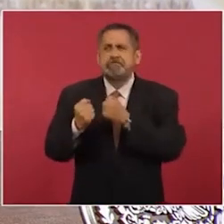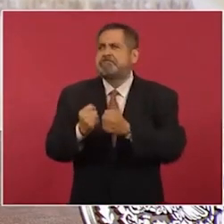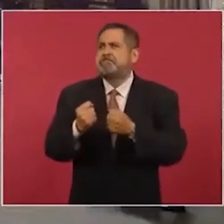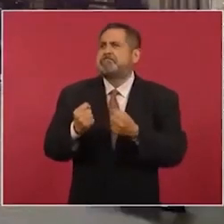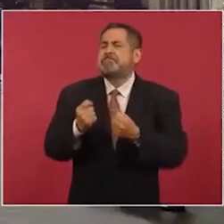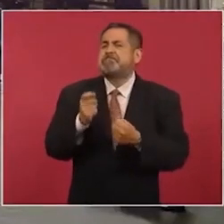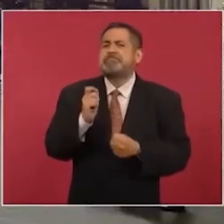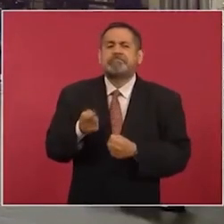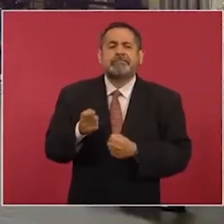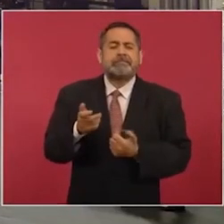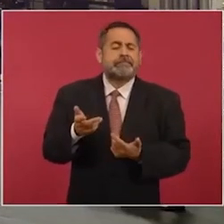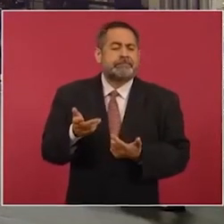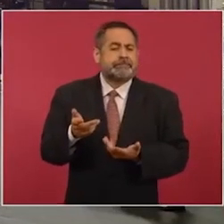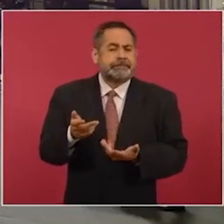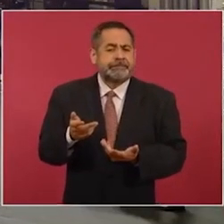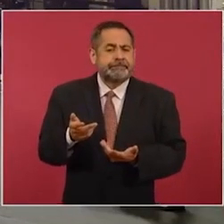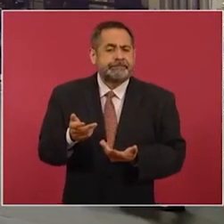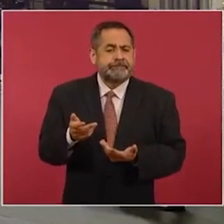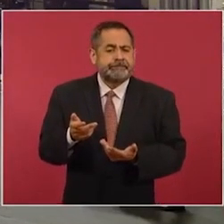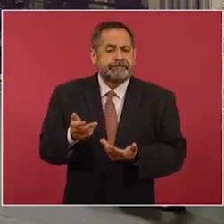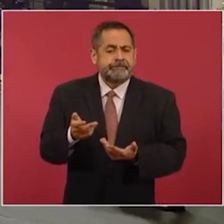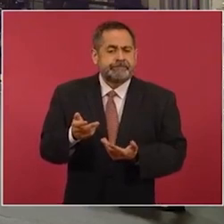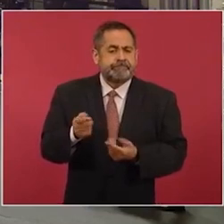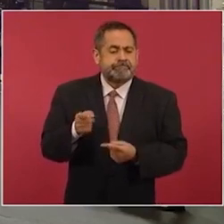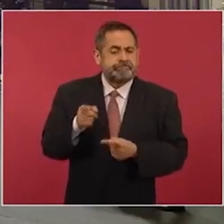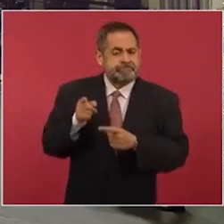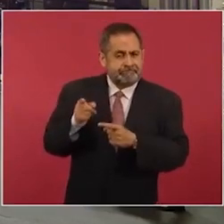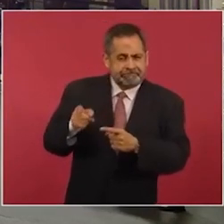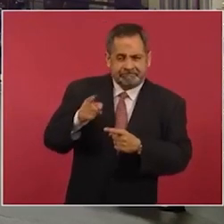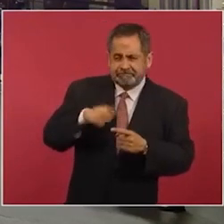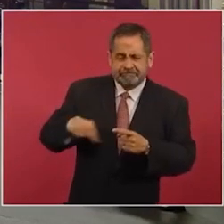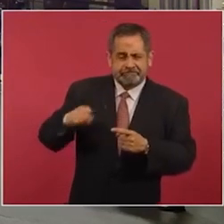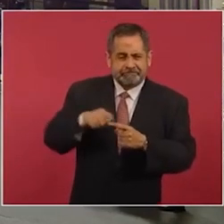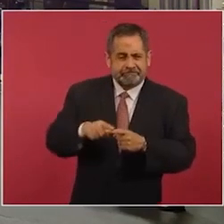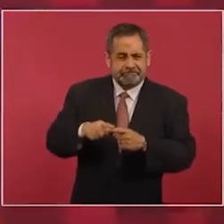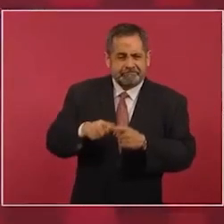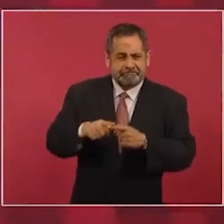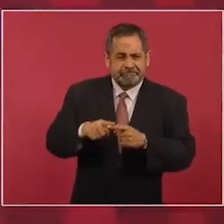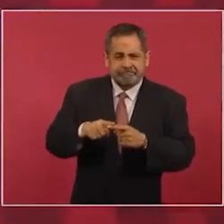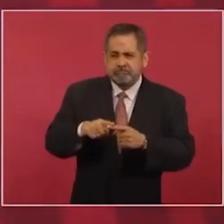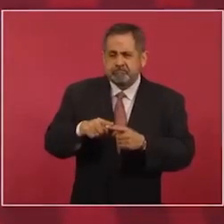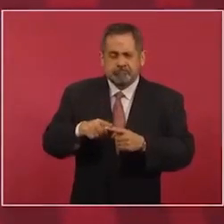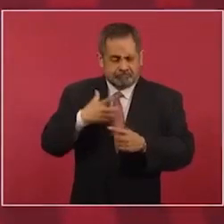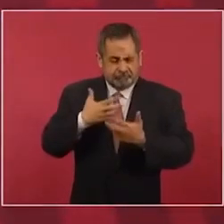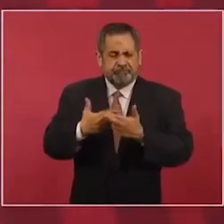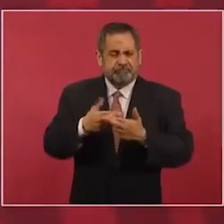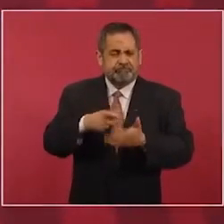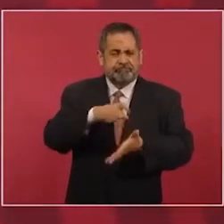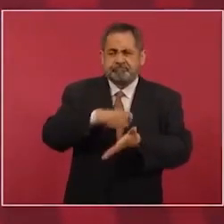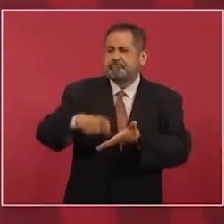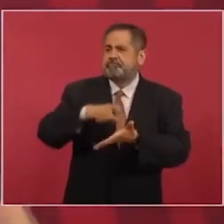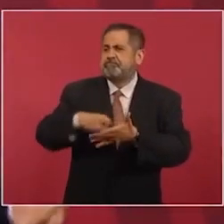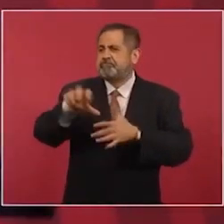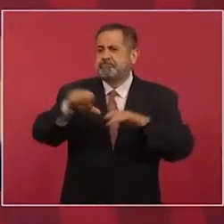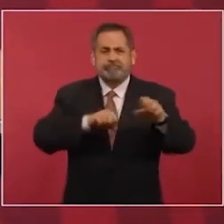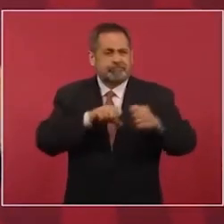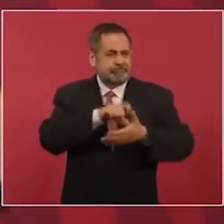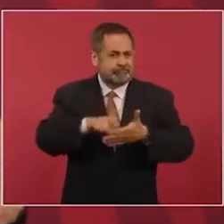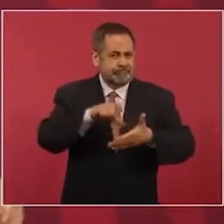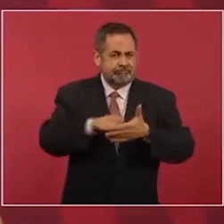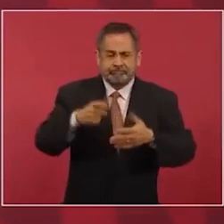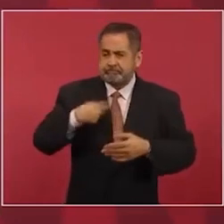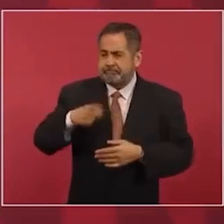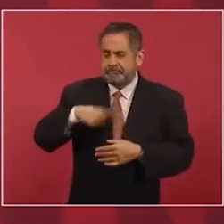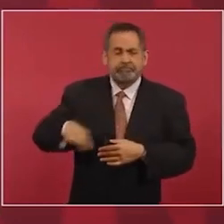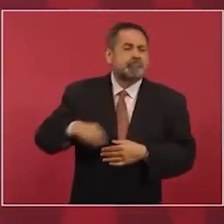a la capacidad de consumo, de compra de los habitantes